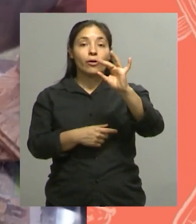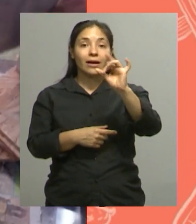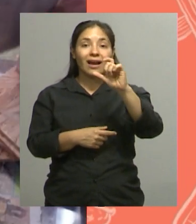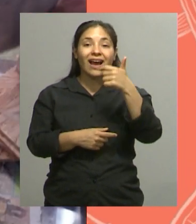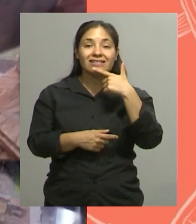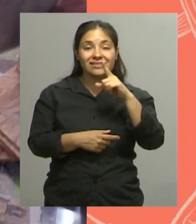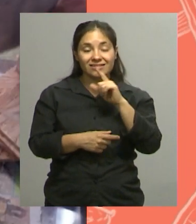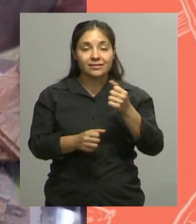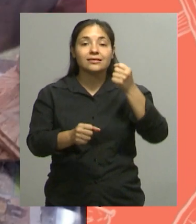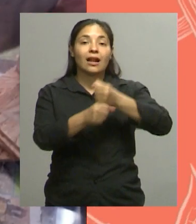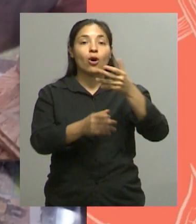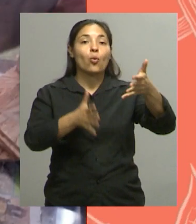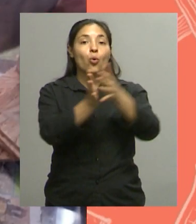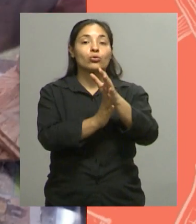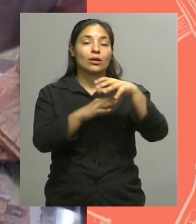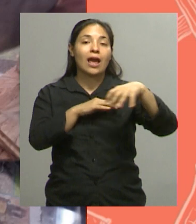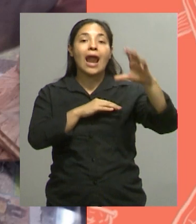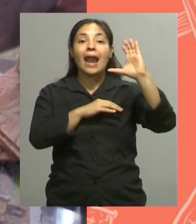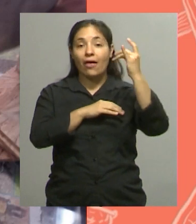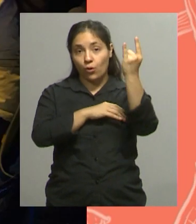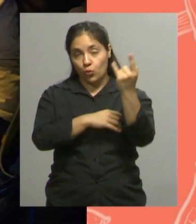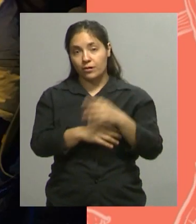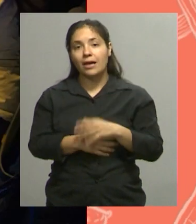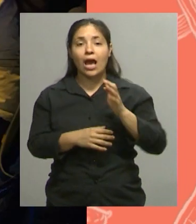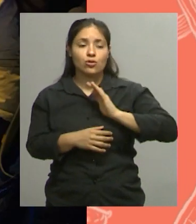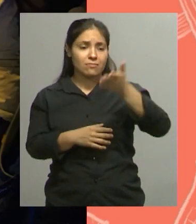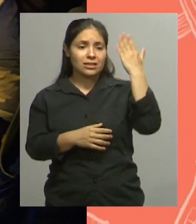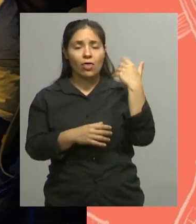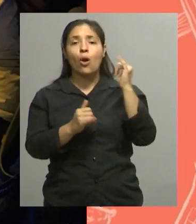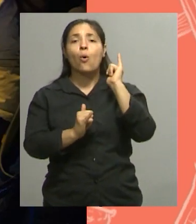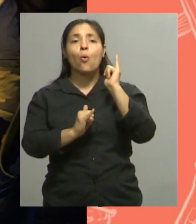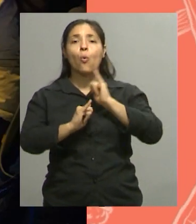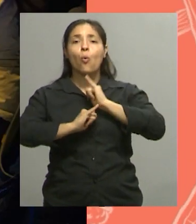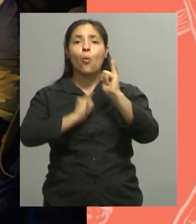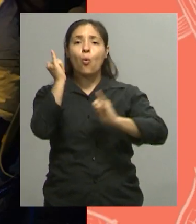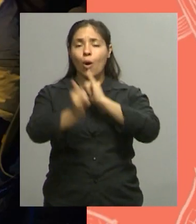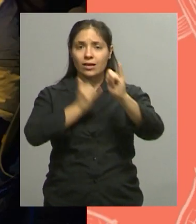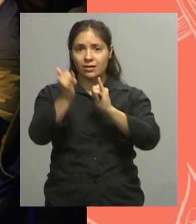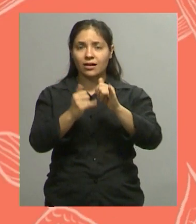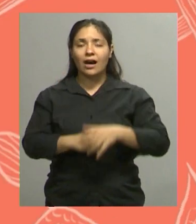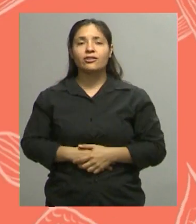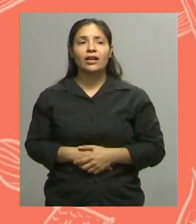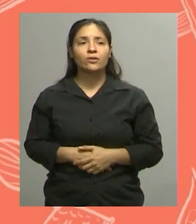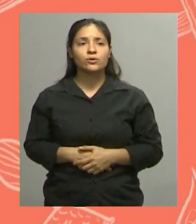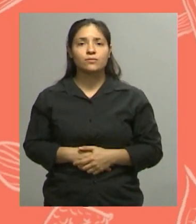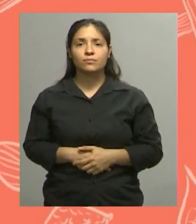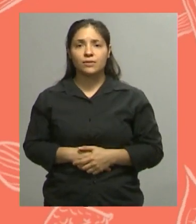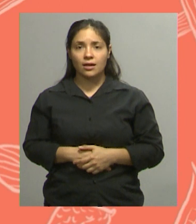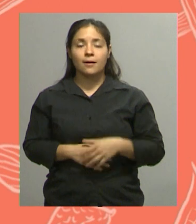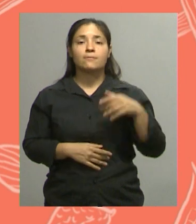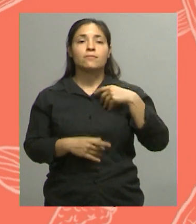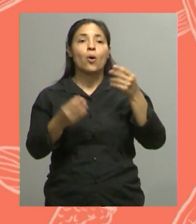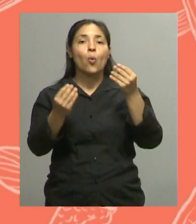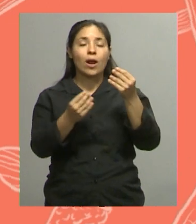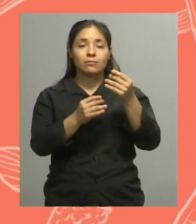Universidad El año pasado teníamos otro cuento que se llamaba El viejo de la bolsa y la bruja cartonera que tenía como objetivo